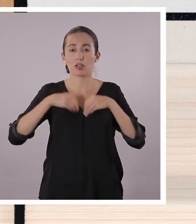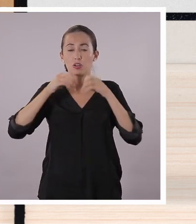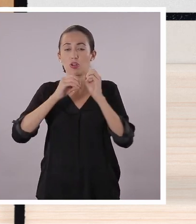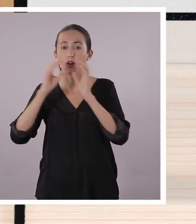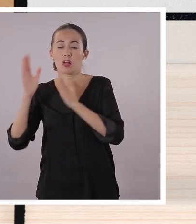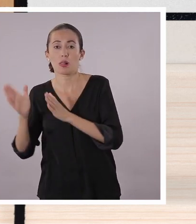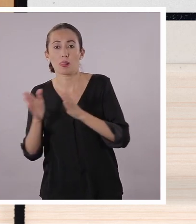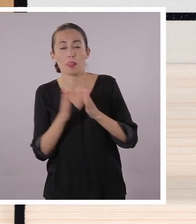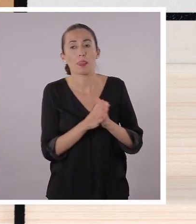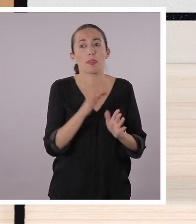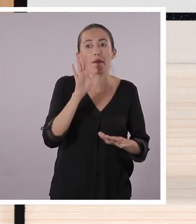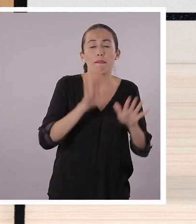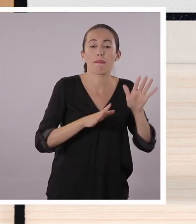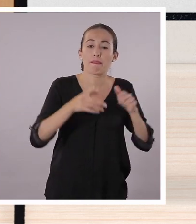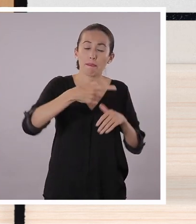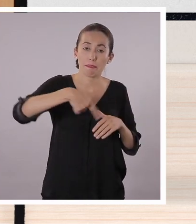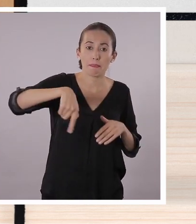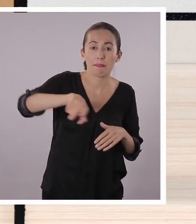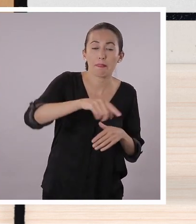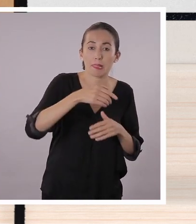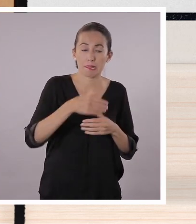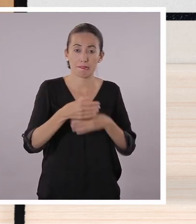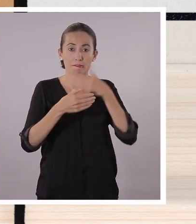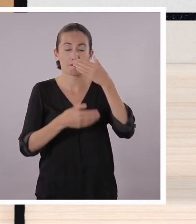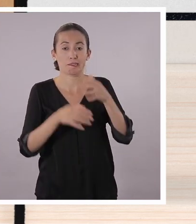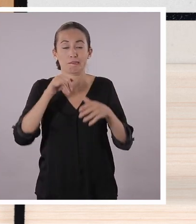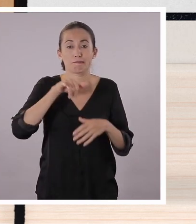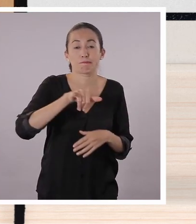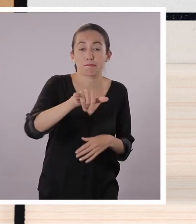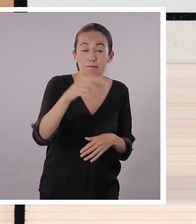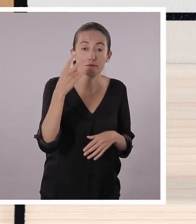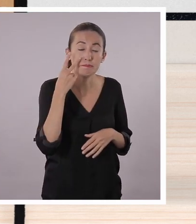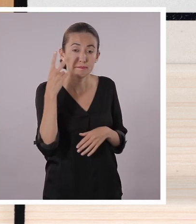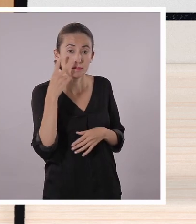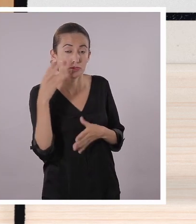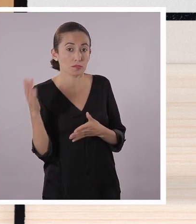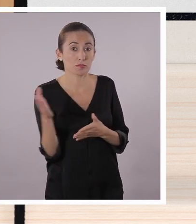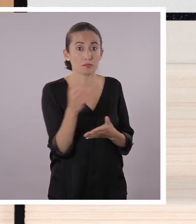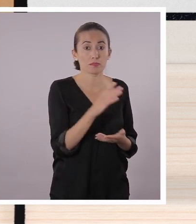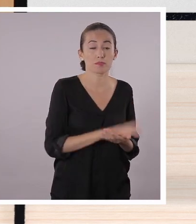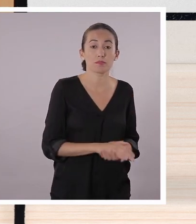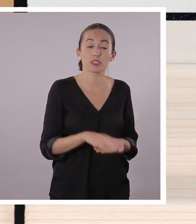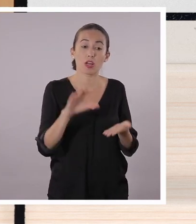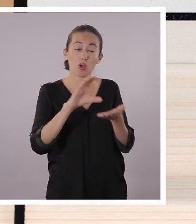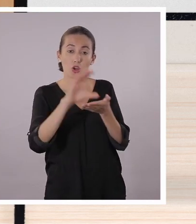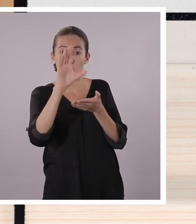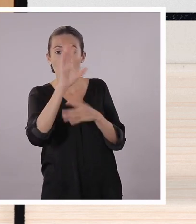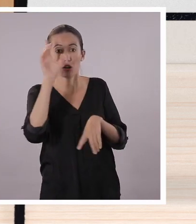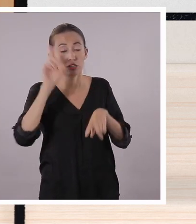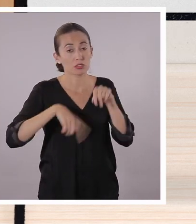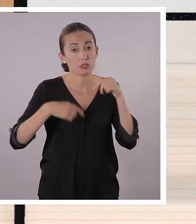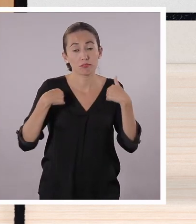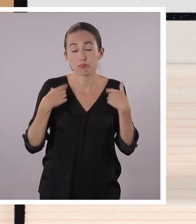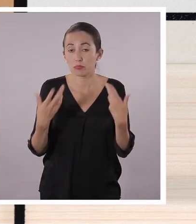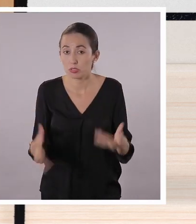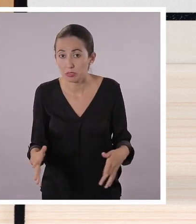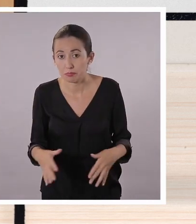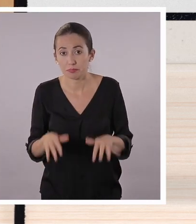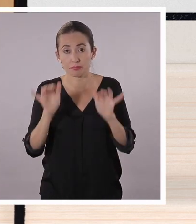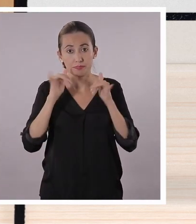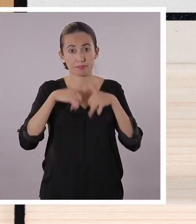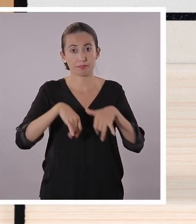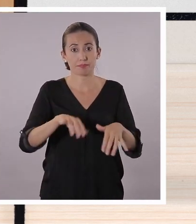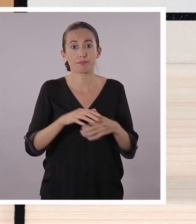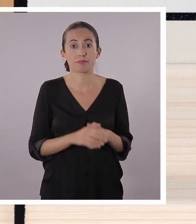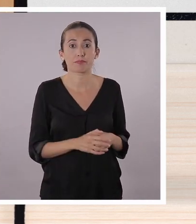propósito de esta pandemia que estamos atravesando, podamos seguirnos formando. Y aunque no podemos ir al cole, aquí estamos para seguir